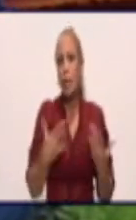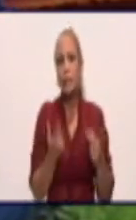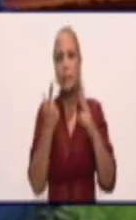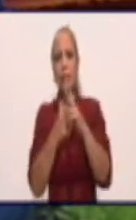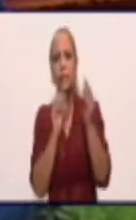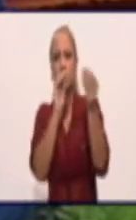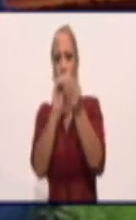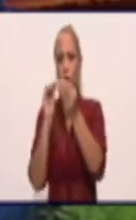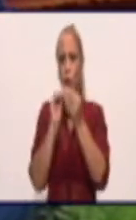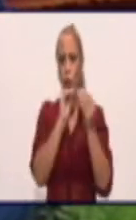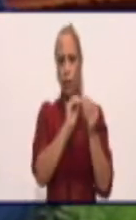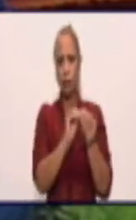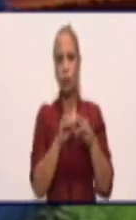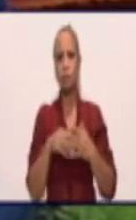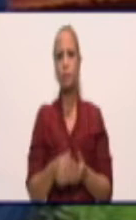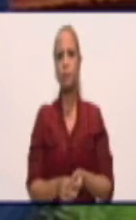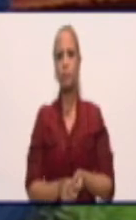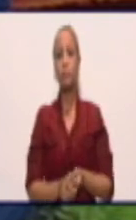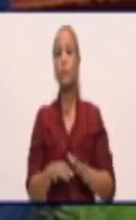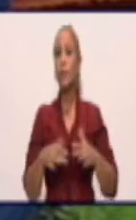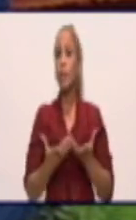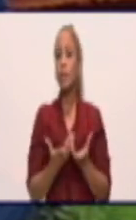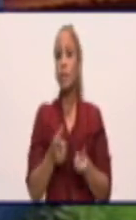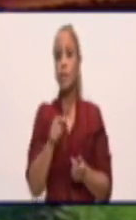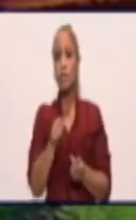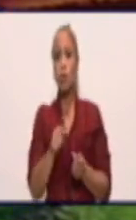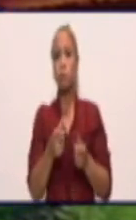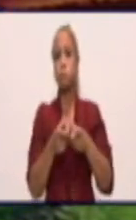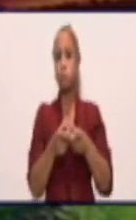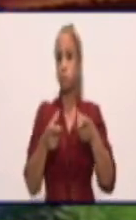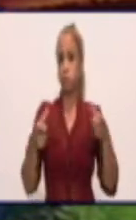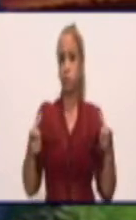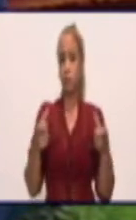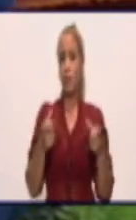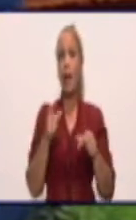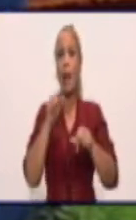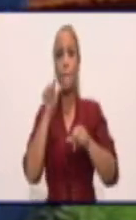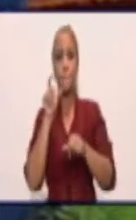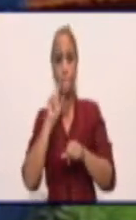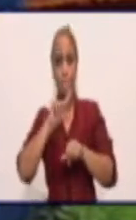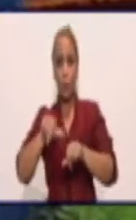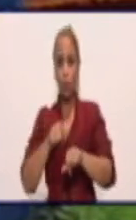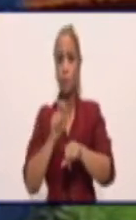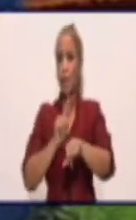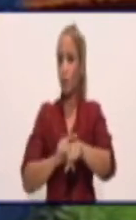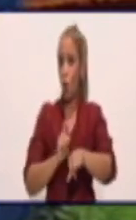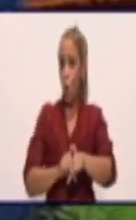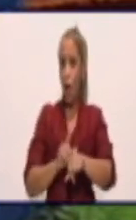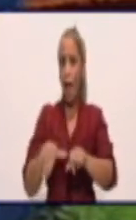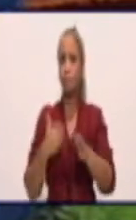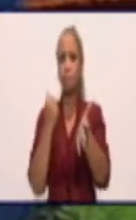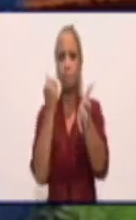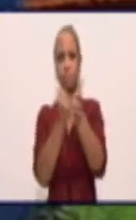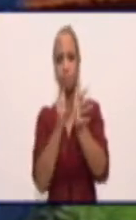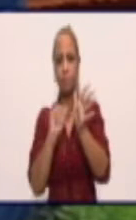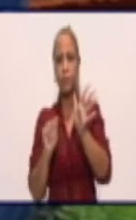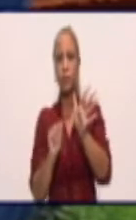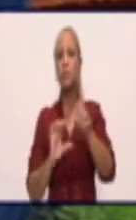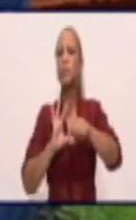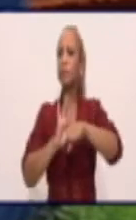Que son los potenciales a que en las próximas horas se confirmen como positivos a la COVID-19.